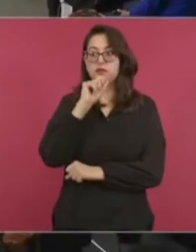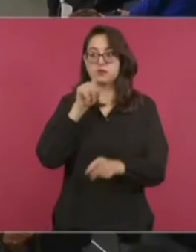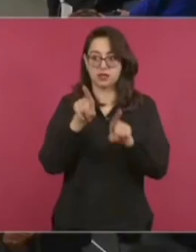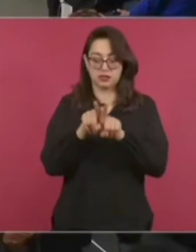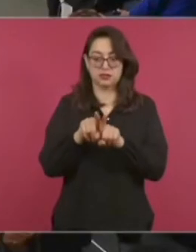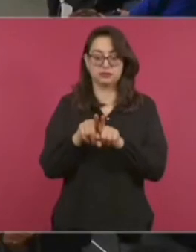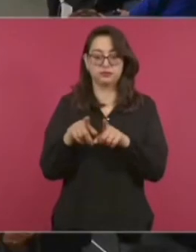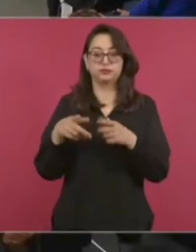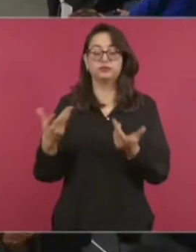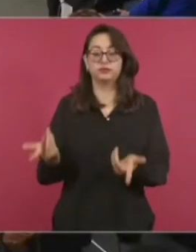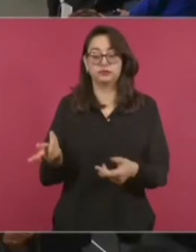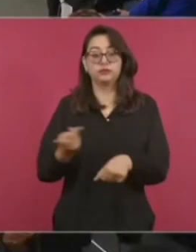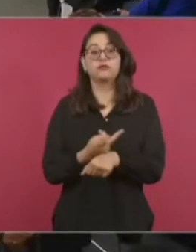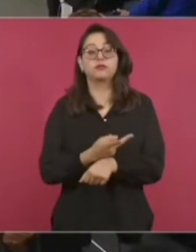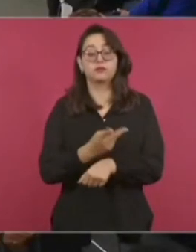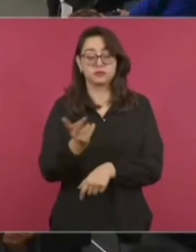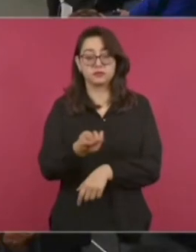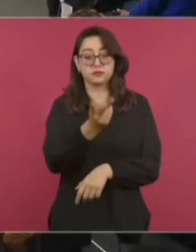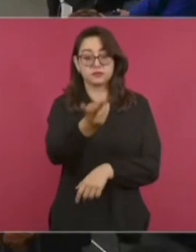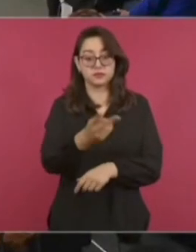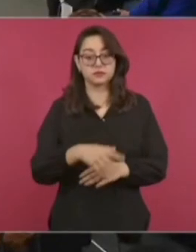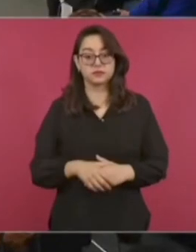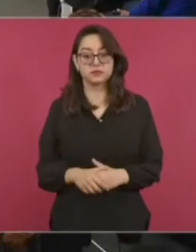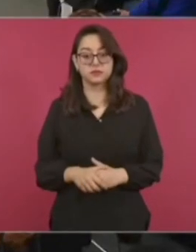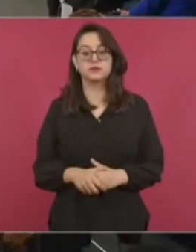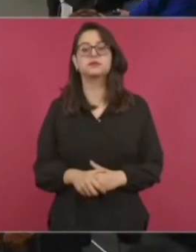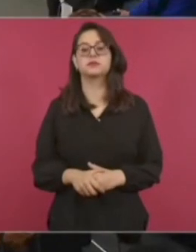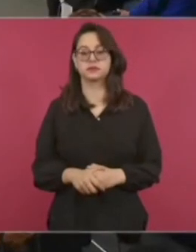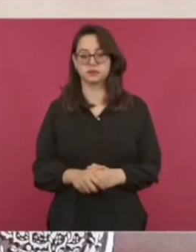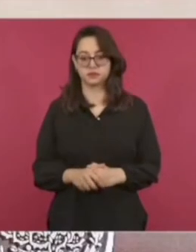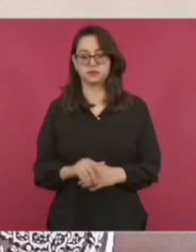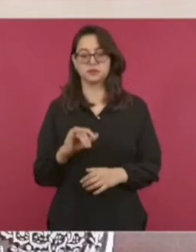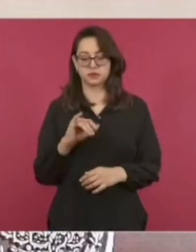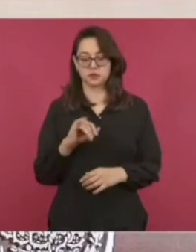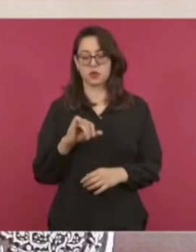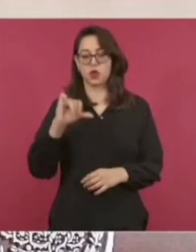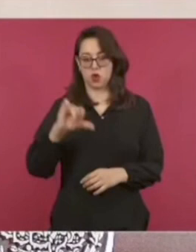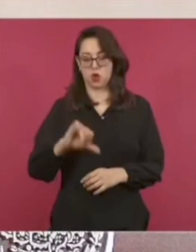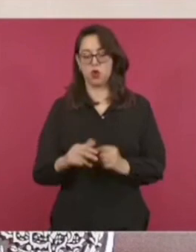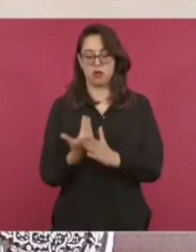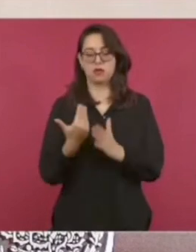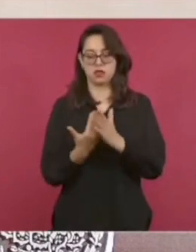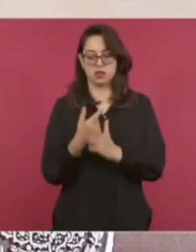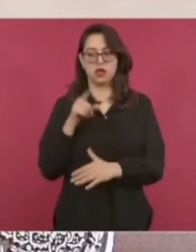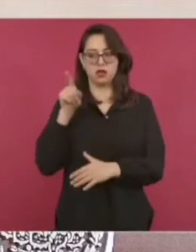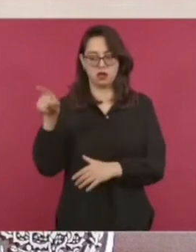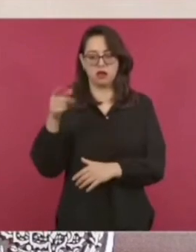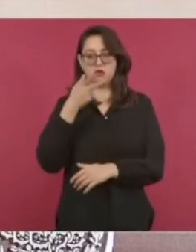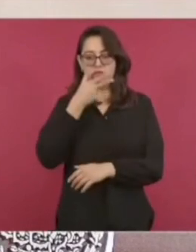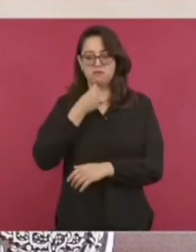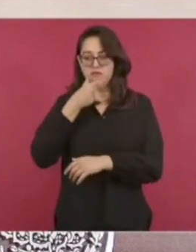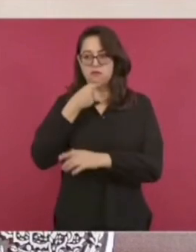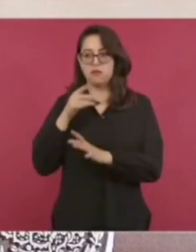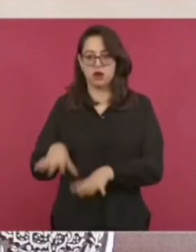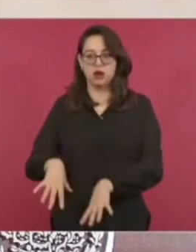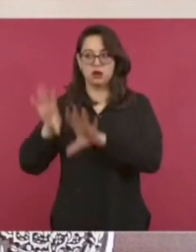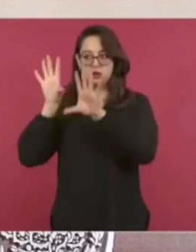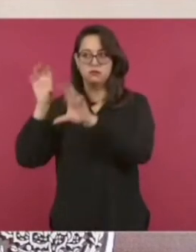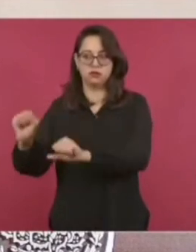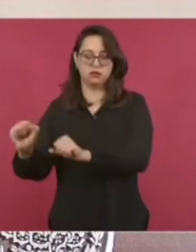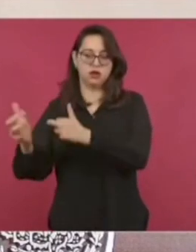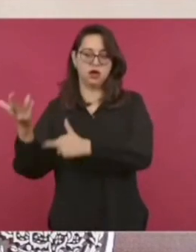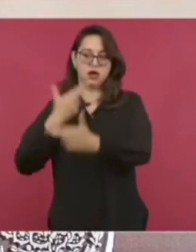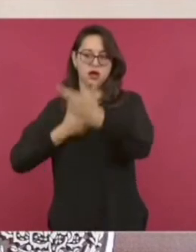Hay esa información, se detuvo esta persona en Israel y se va a extraditar.